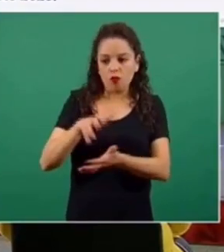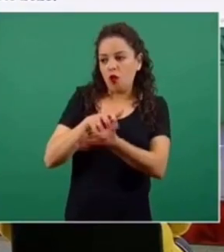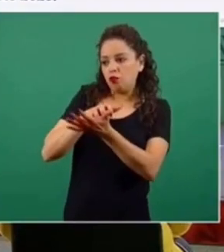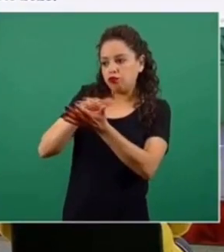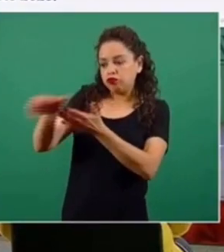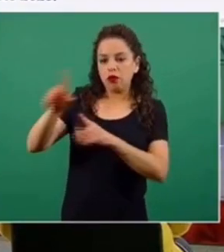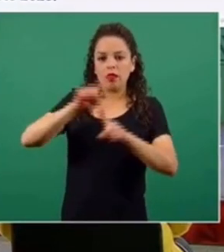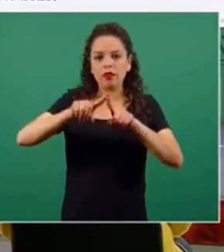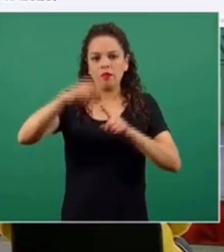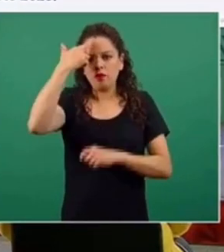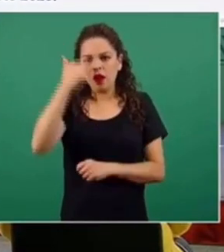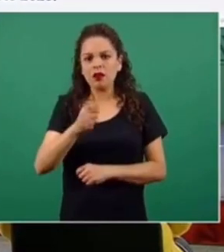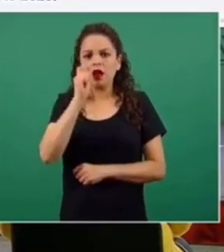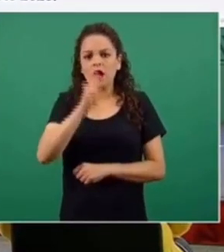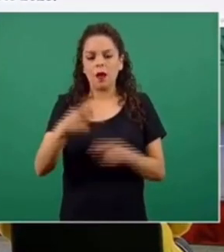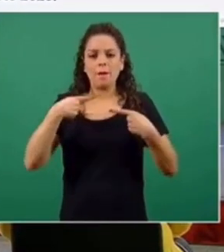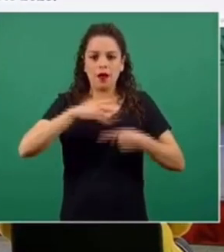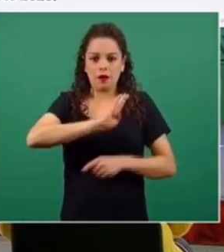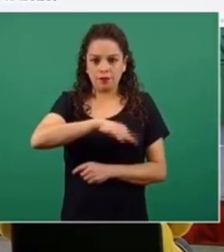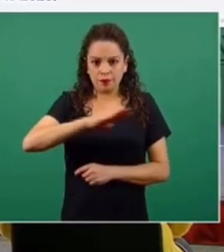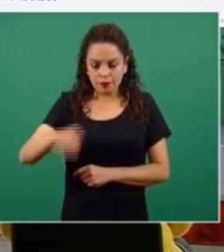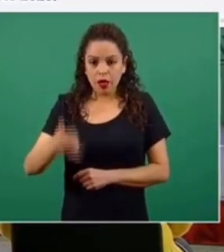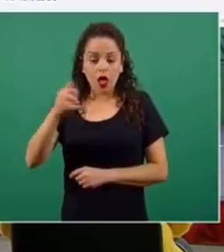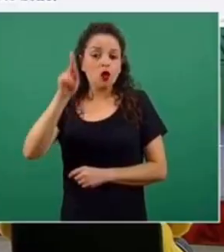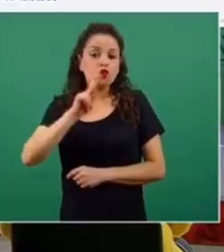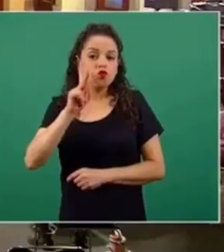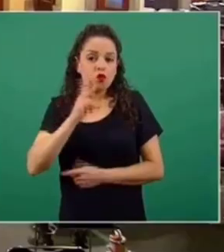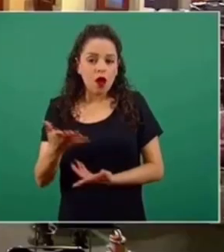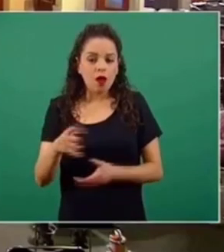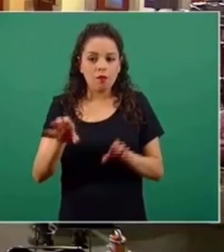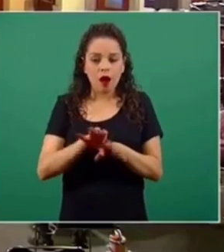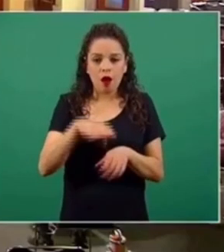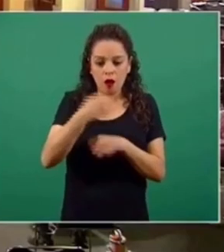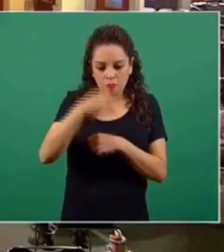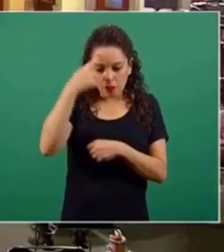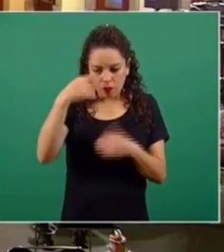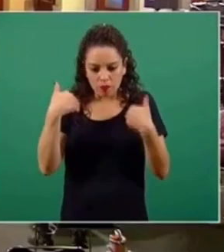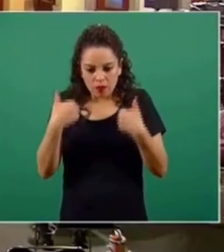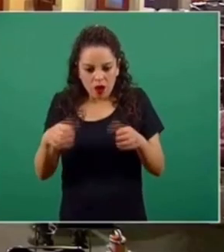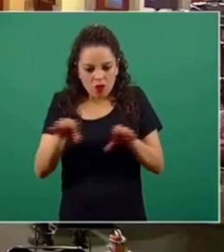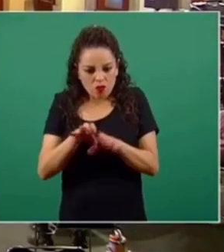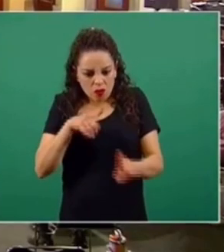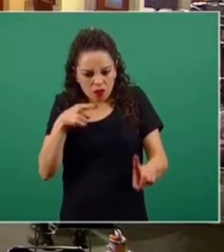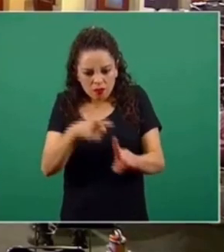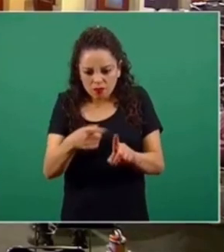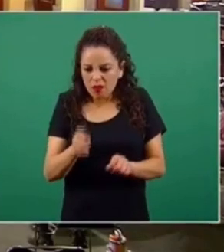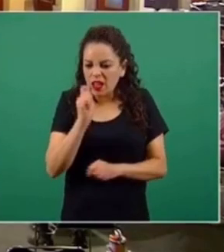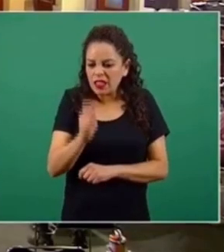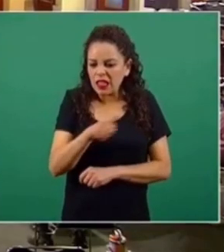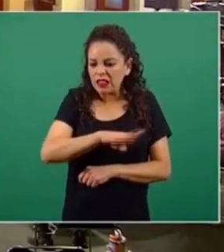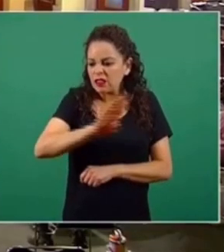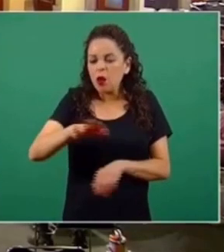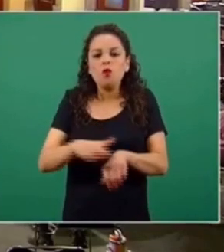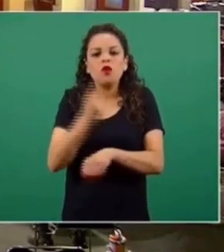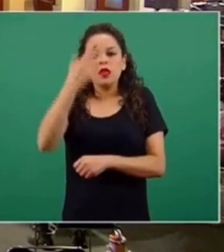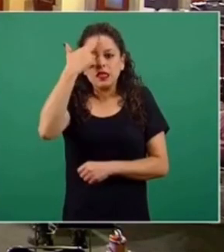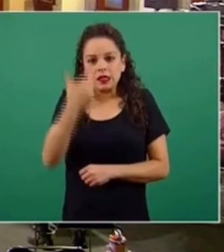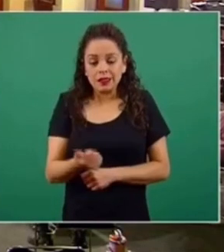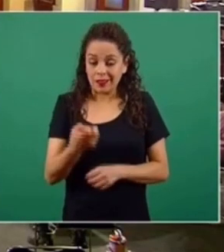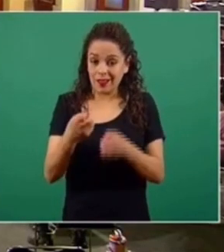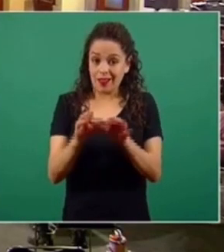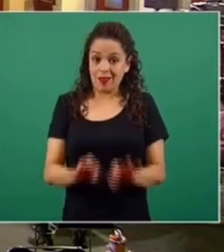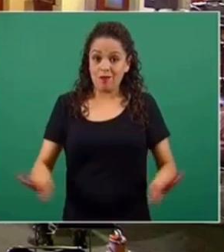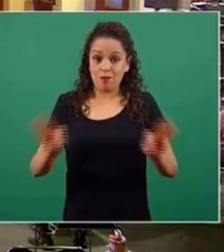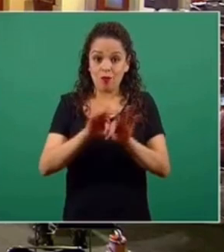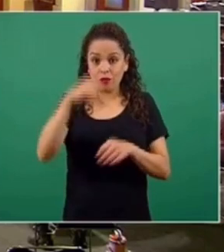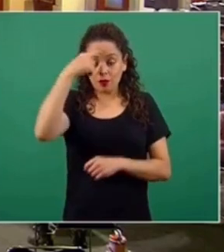las causas como los ejercicios que se han hecho para tratar de entender la causa directa de estas muertes son muy importantes para